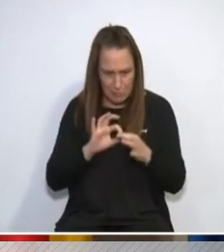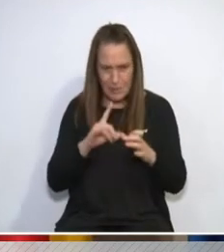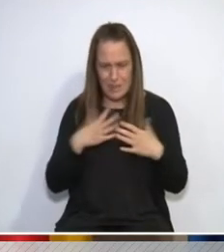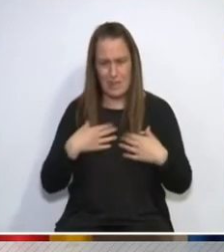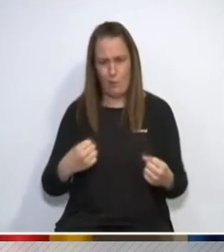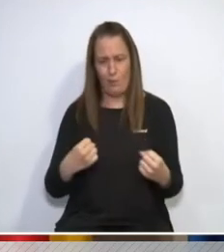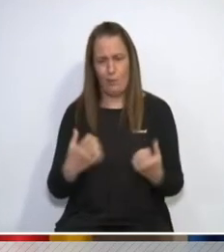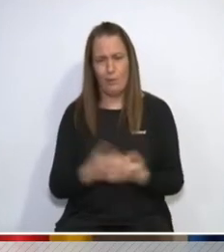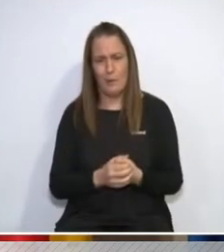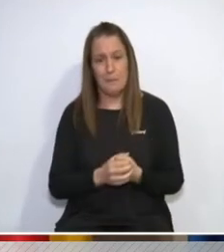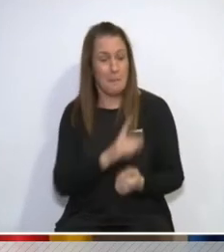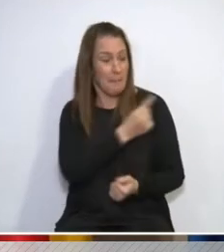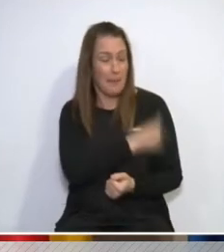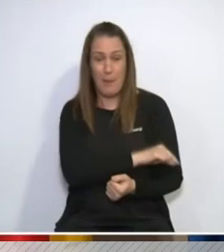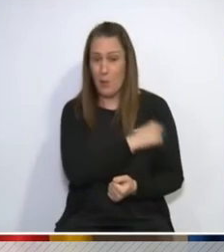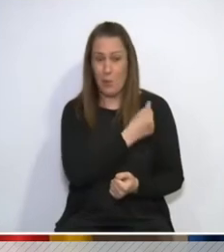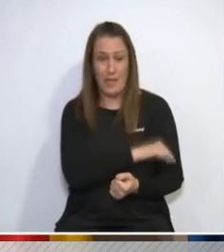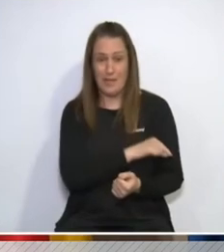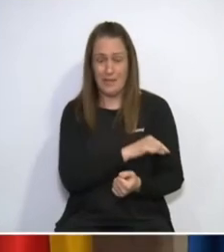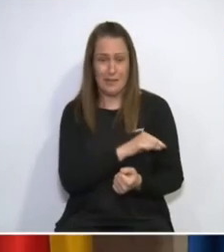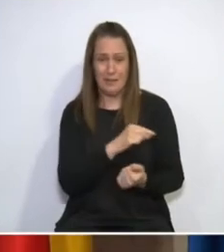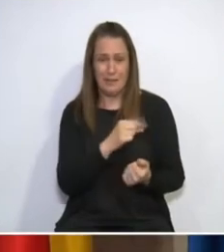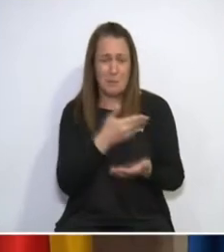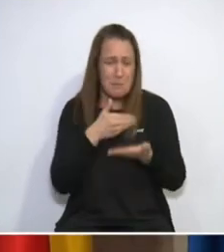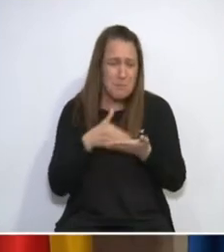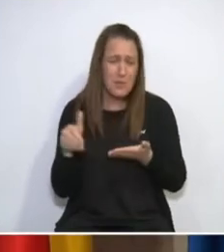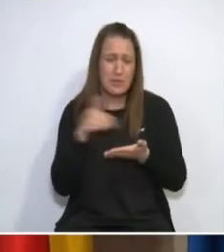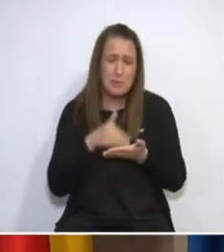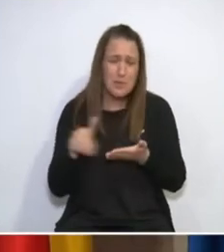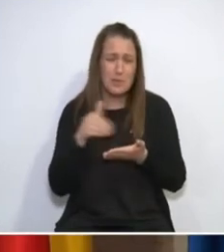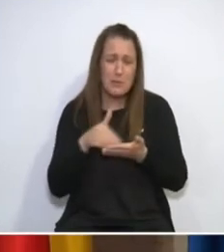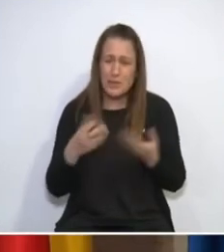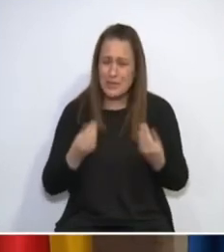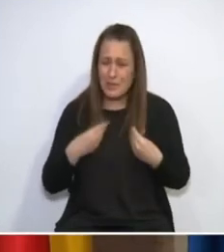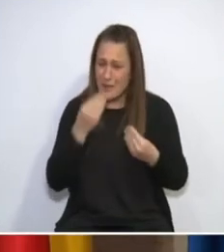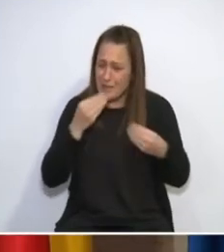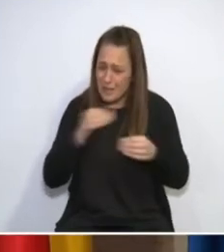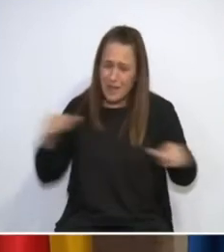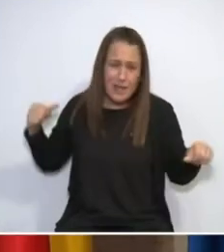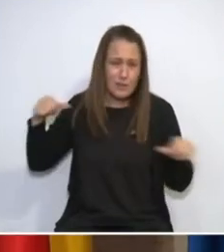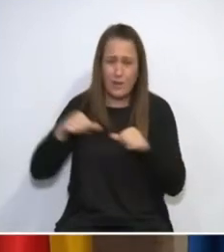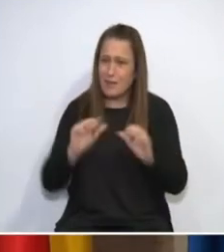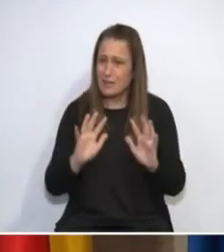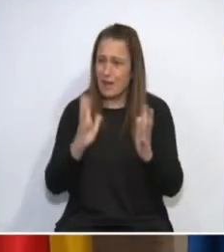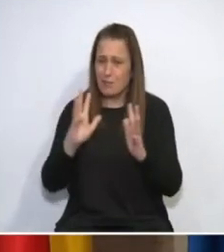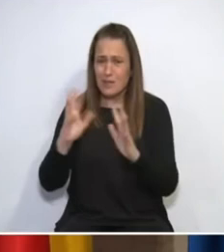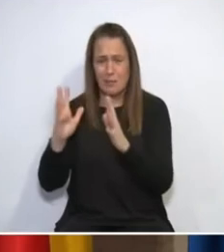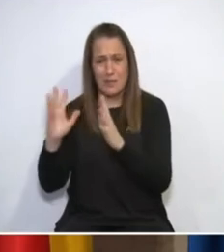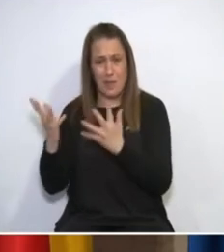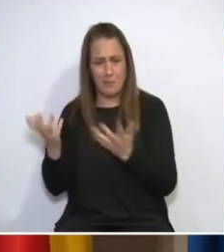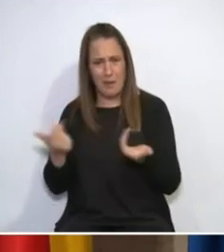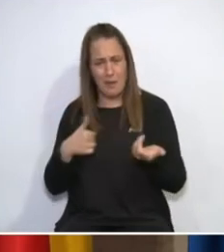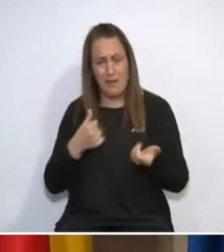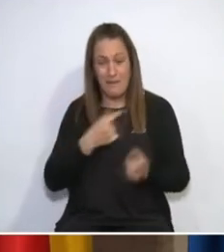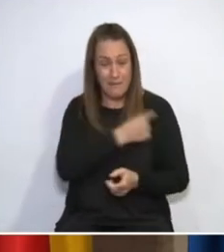vacunas han salvado millones y millones de vidas en la historia de la humanidad. Y la vacuna contra el COVID ha